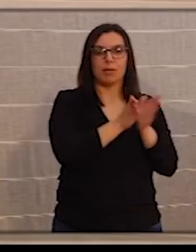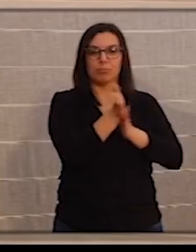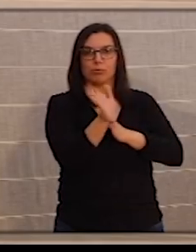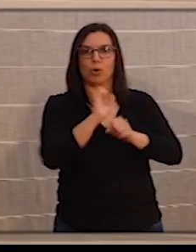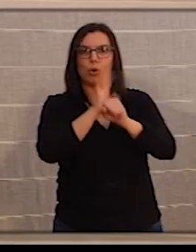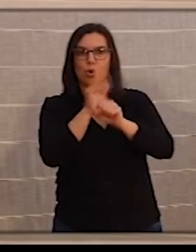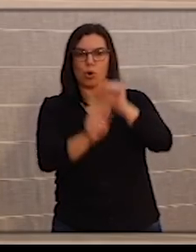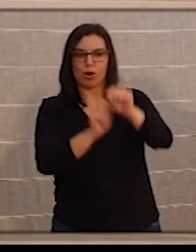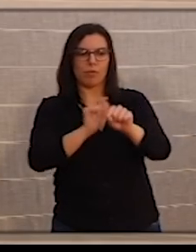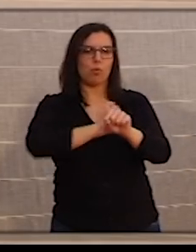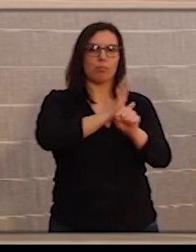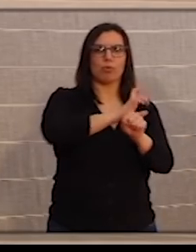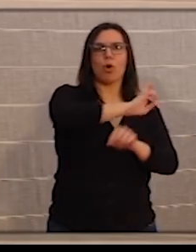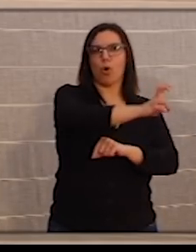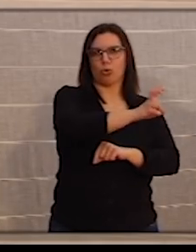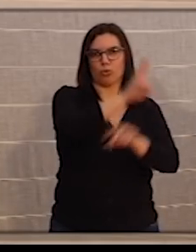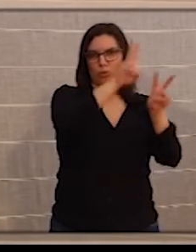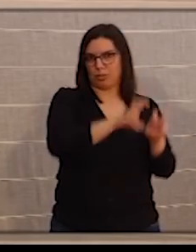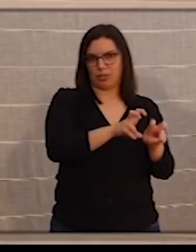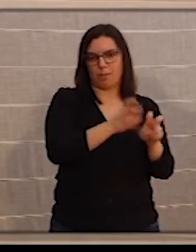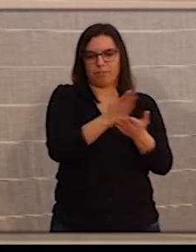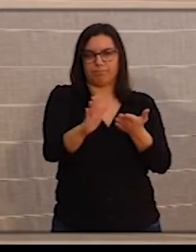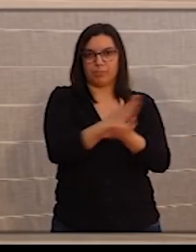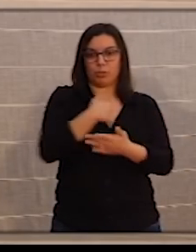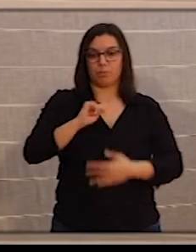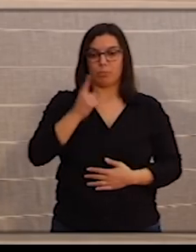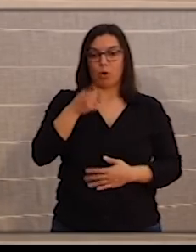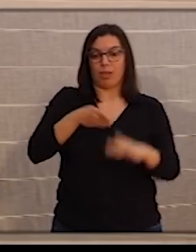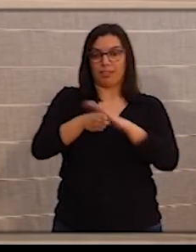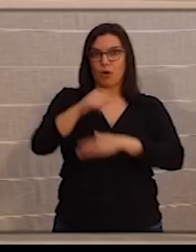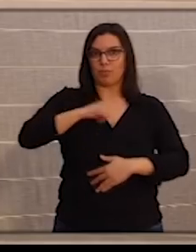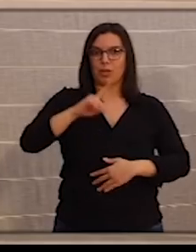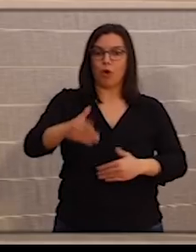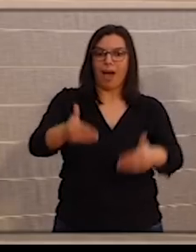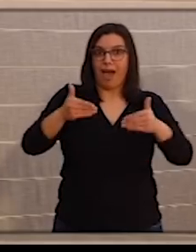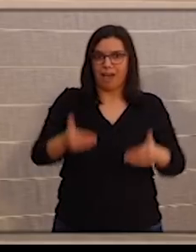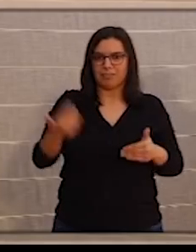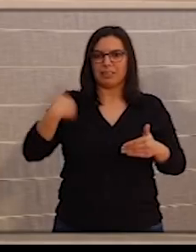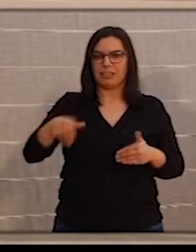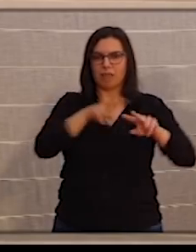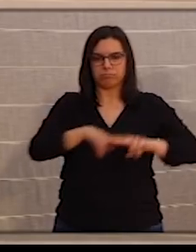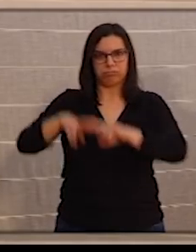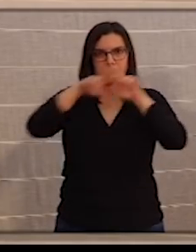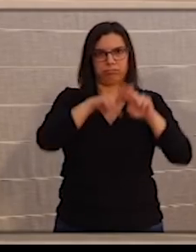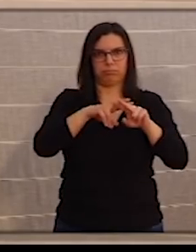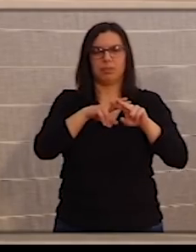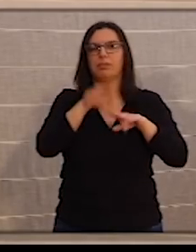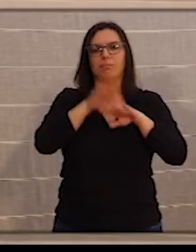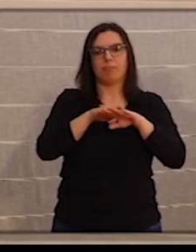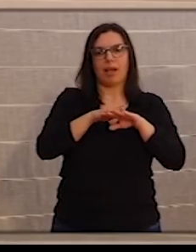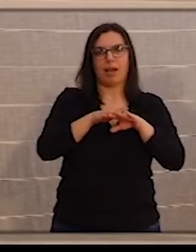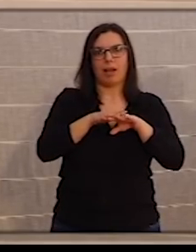establecer. Entonces, lo que trata es de, antes de entrar al propio hospital, que tengamos un triaje previo para poder